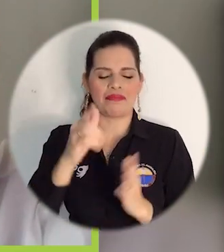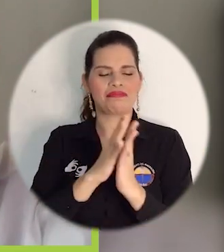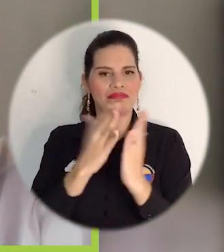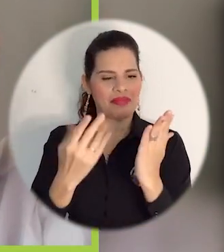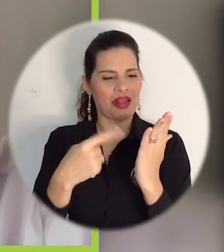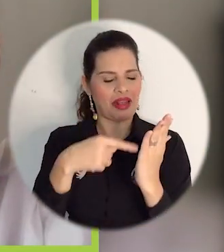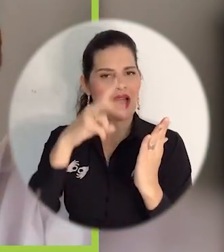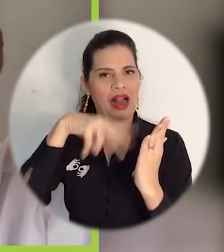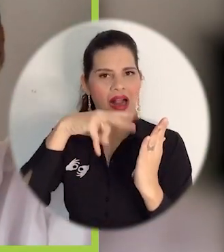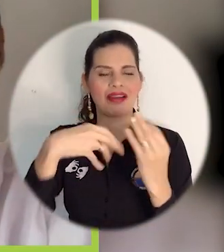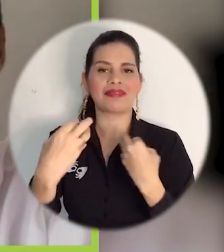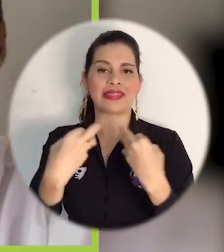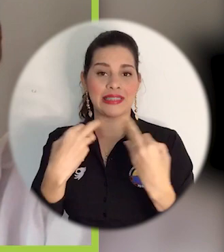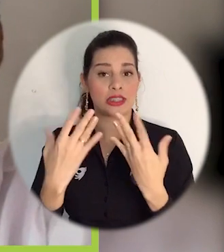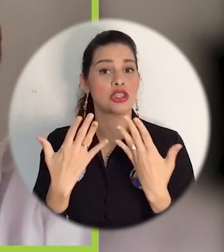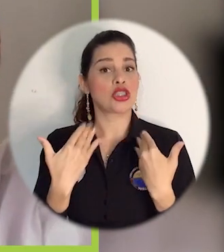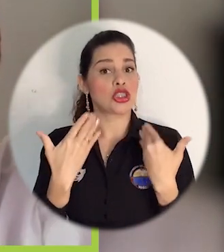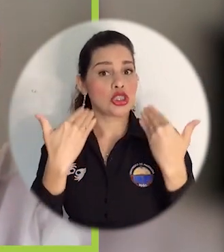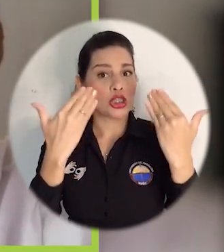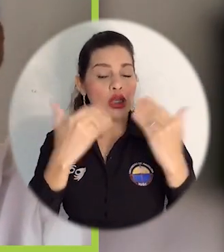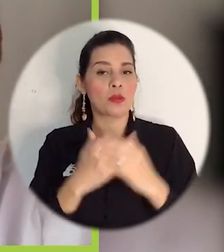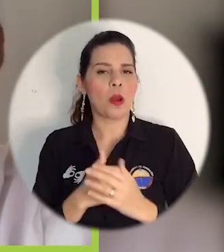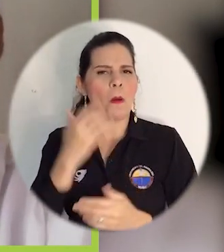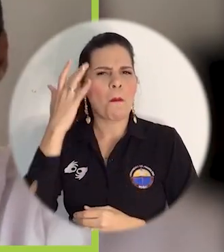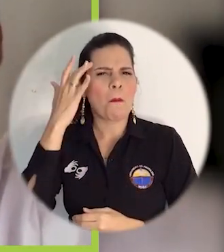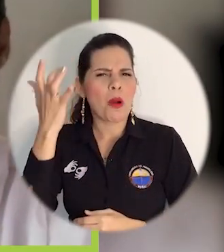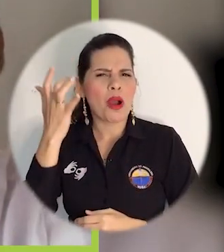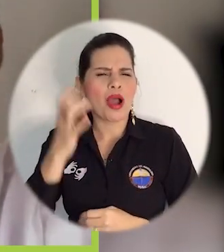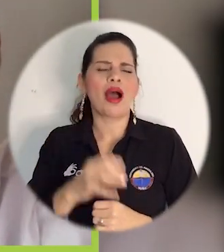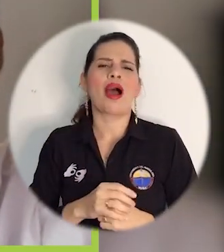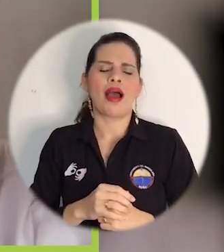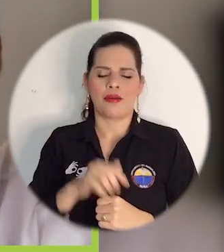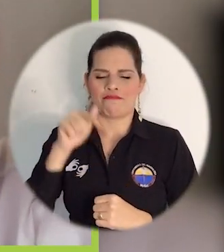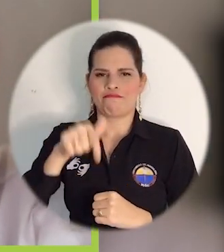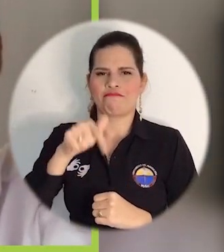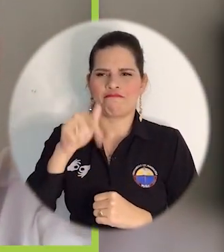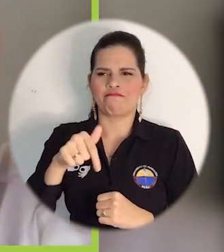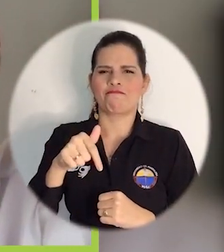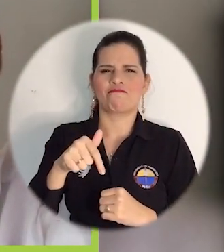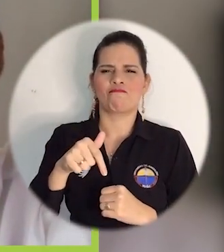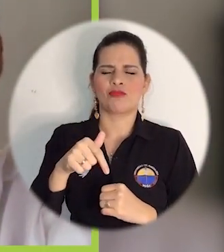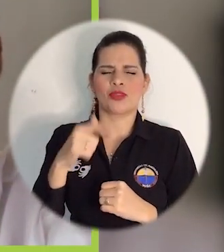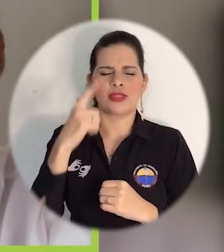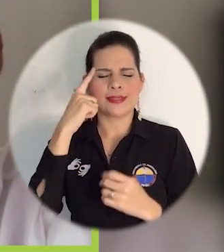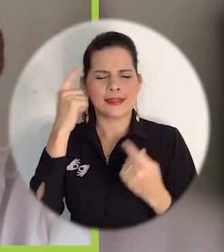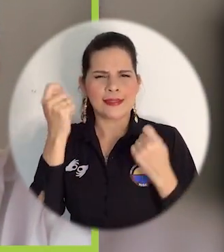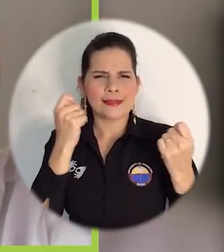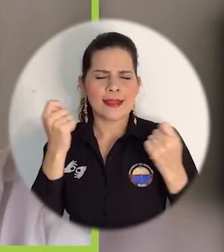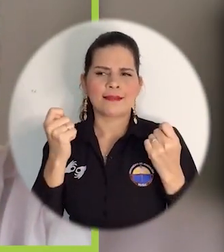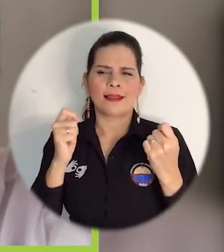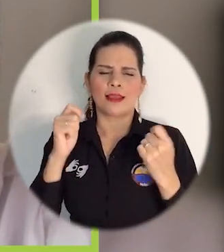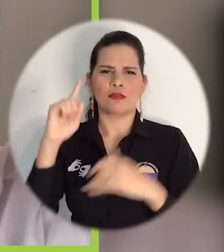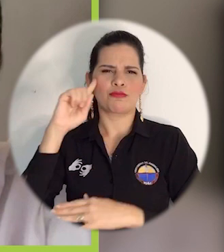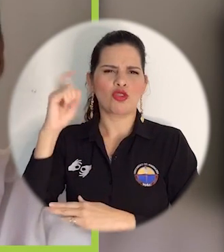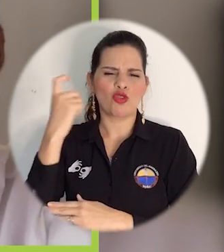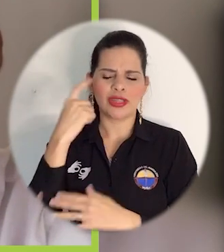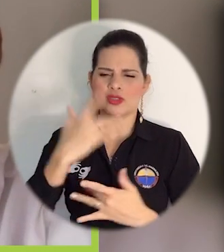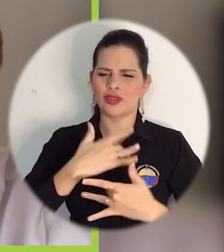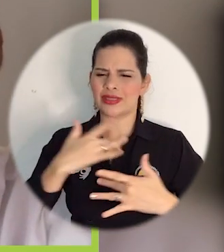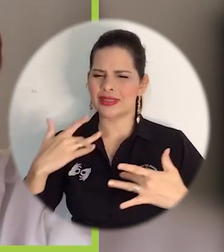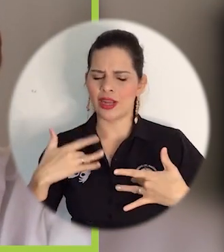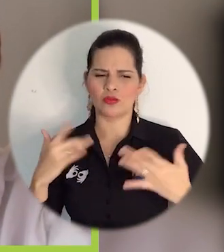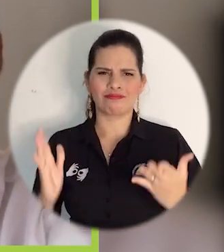Y eso es muy valioso para la política pública, las políticas en salud,